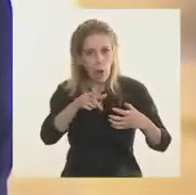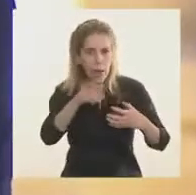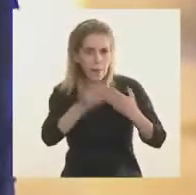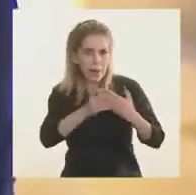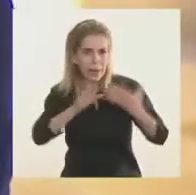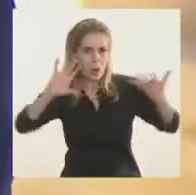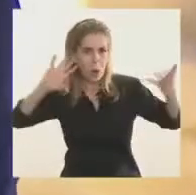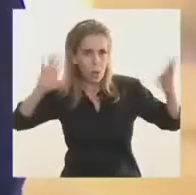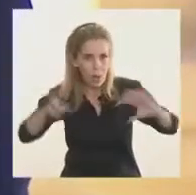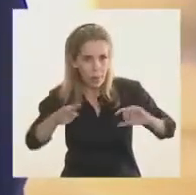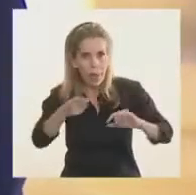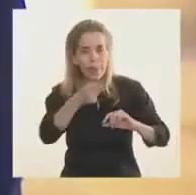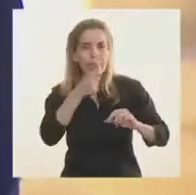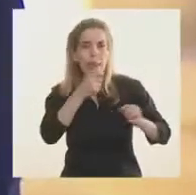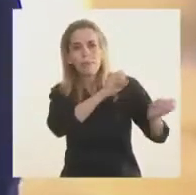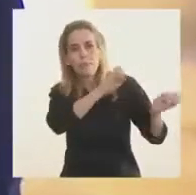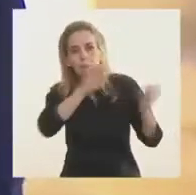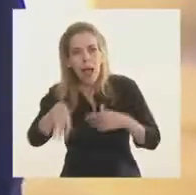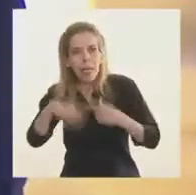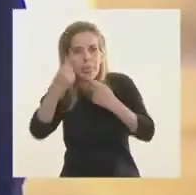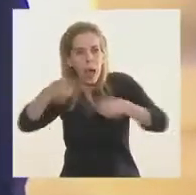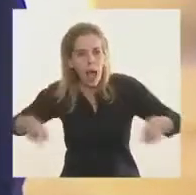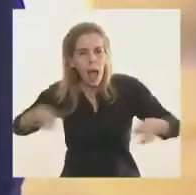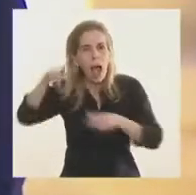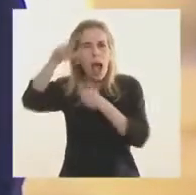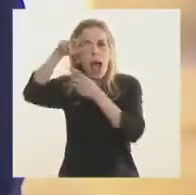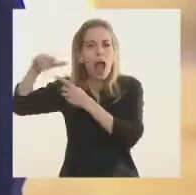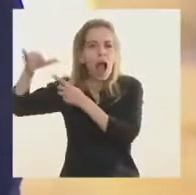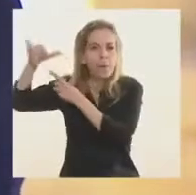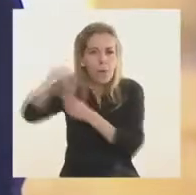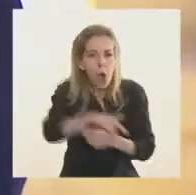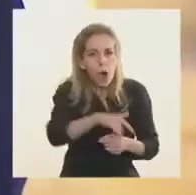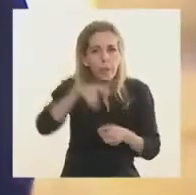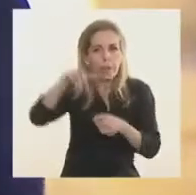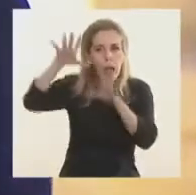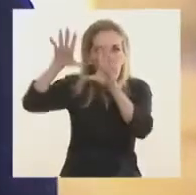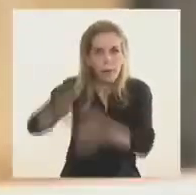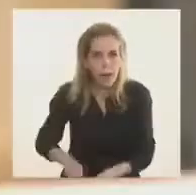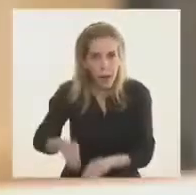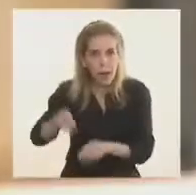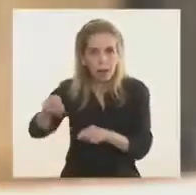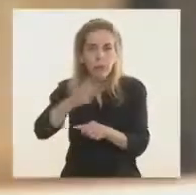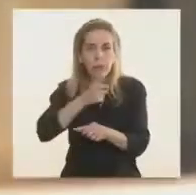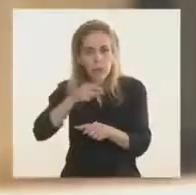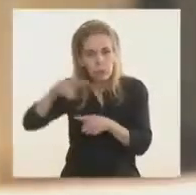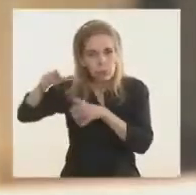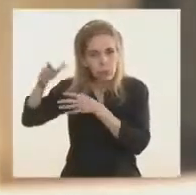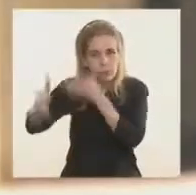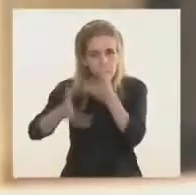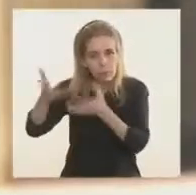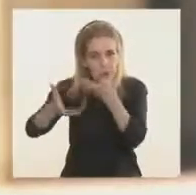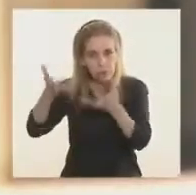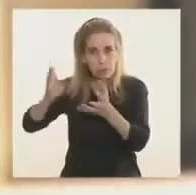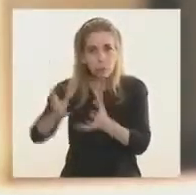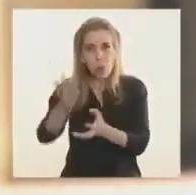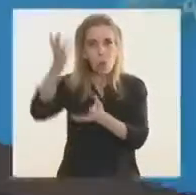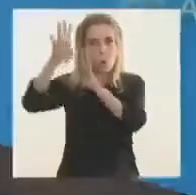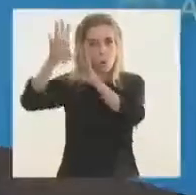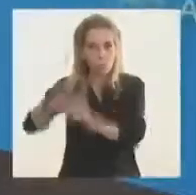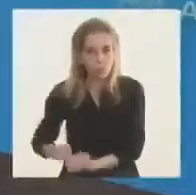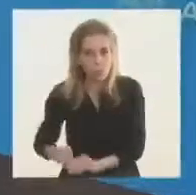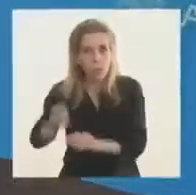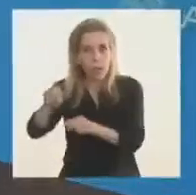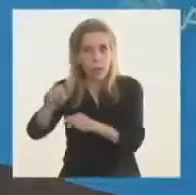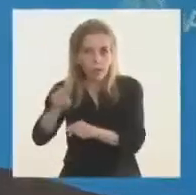sus brigadistas, de sus aviones hidrantes acompañándonos. Seguramente ese fuego y ese humo serán símbolos que